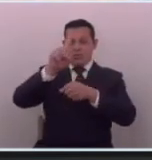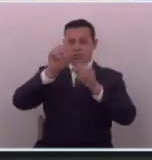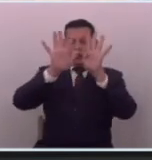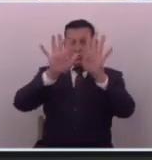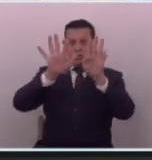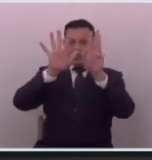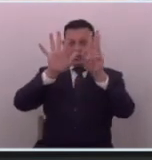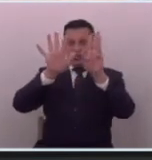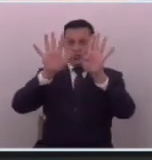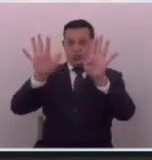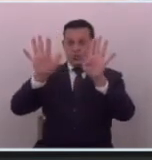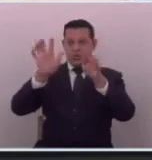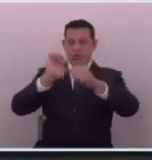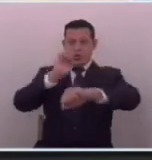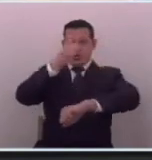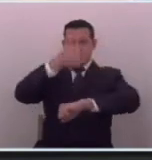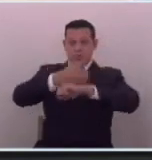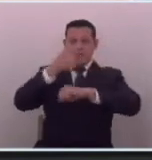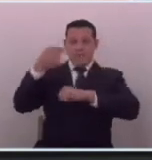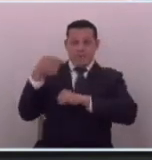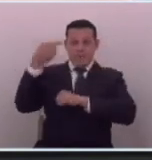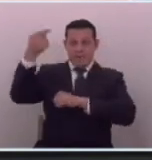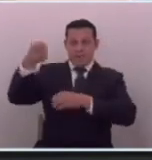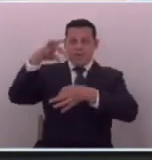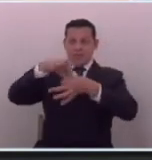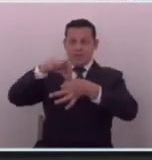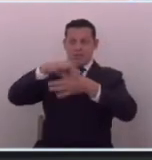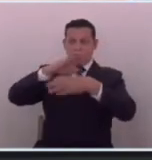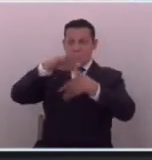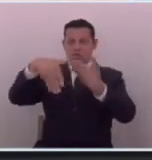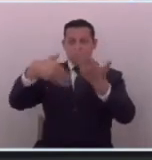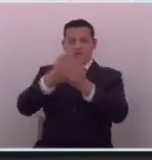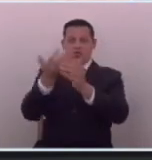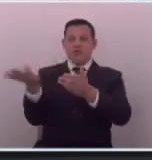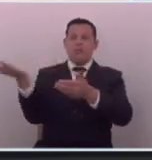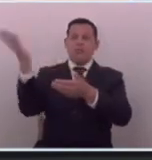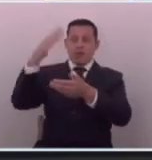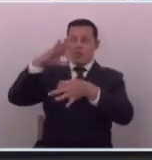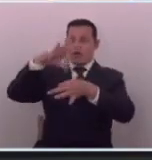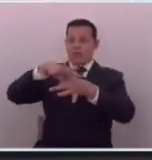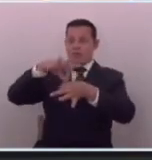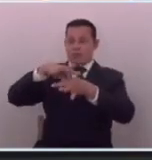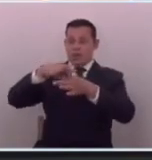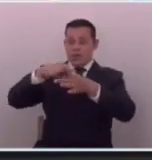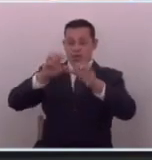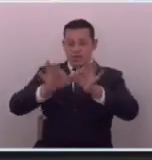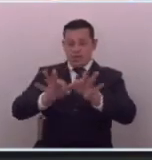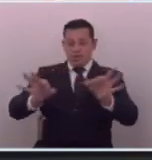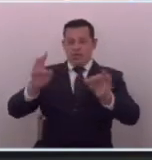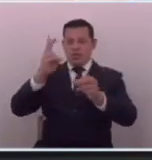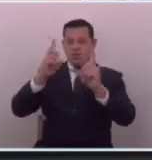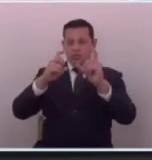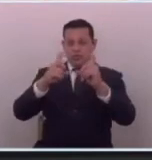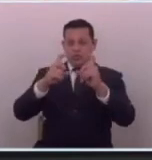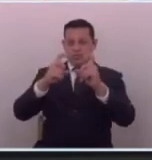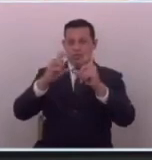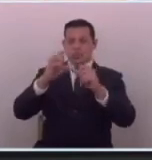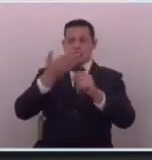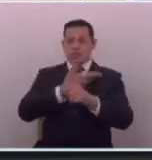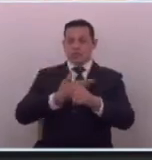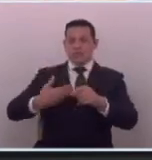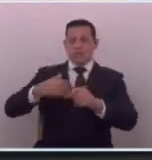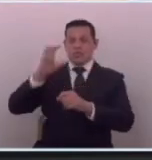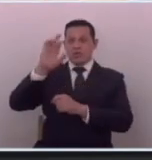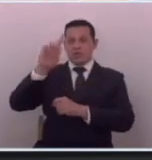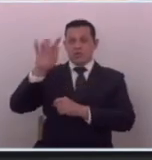puso mañana elecciones todos a votar y abajo dos fotos Alfredo Cristiani